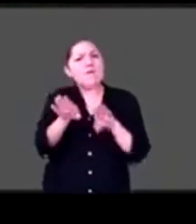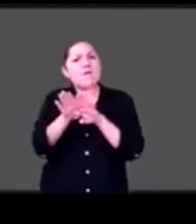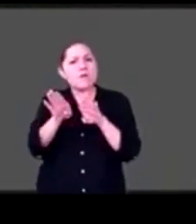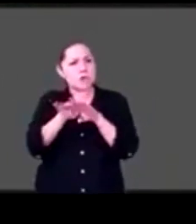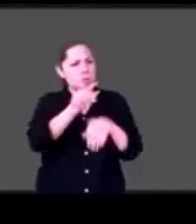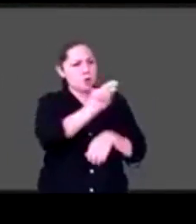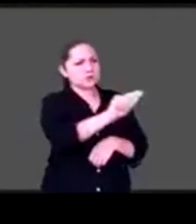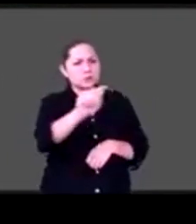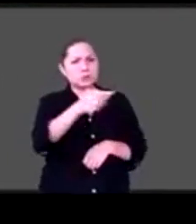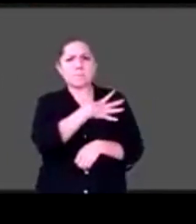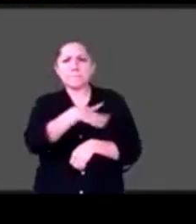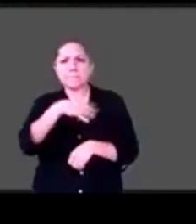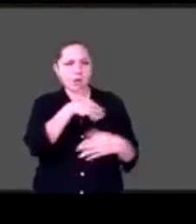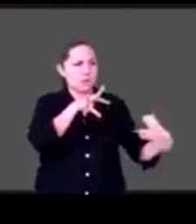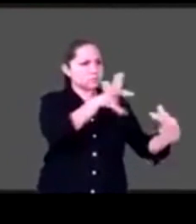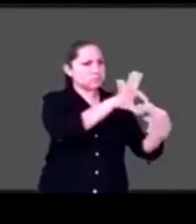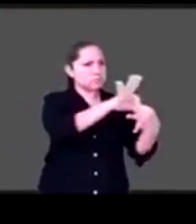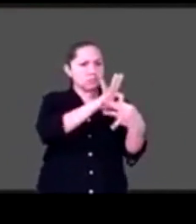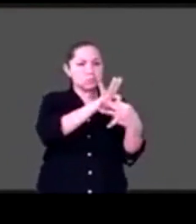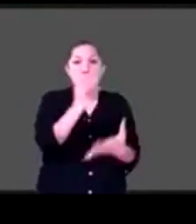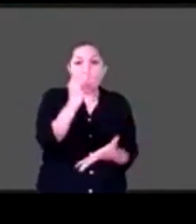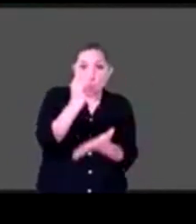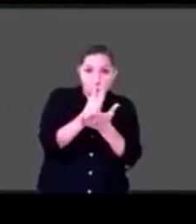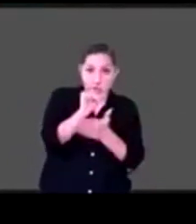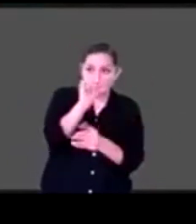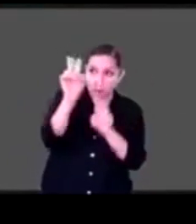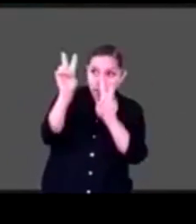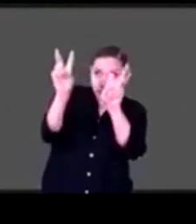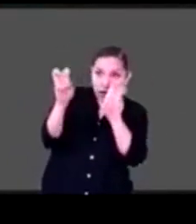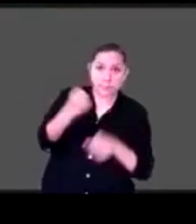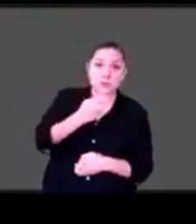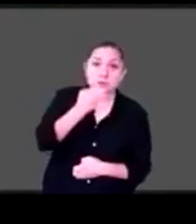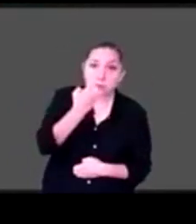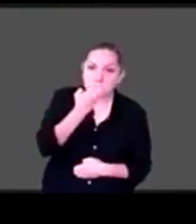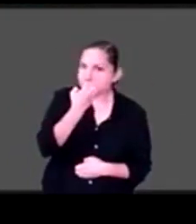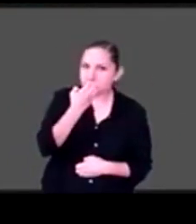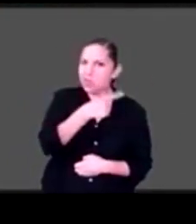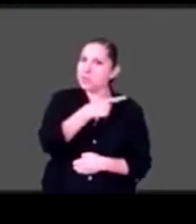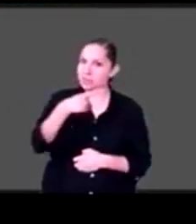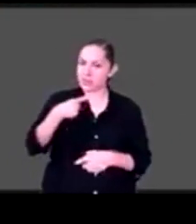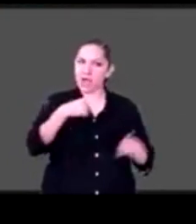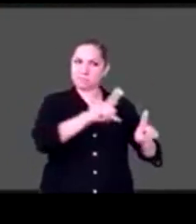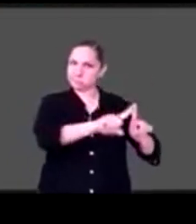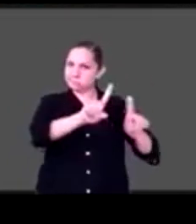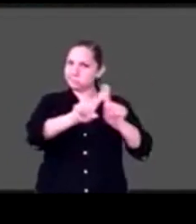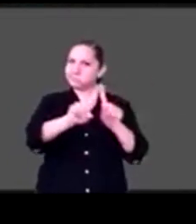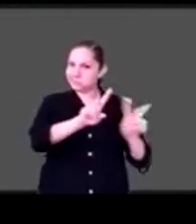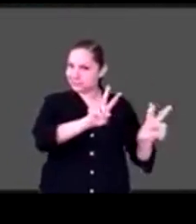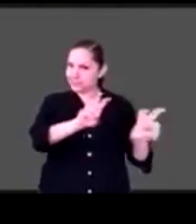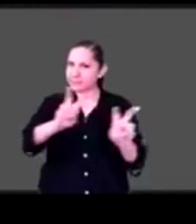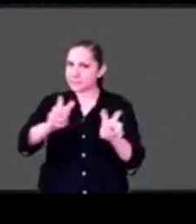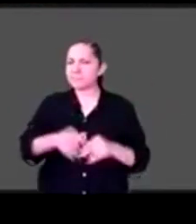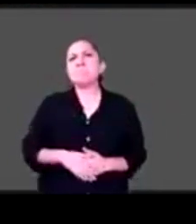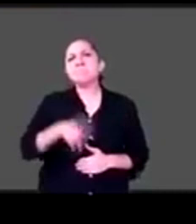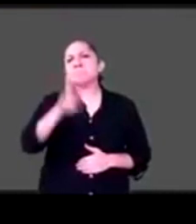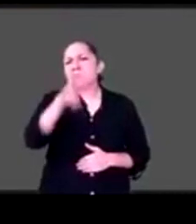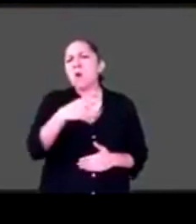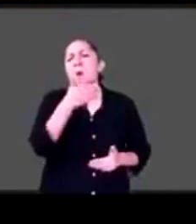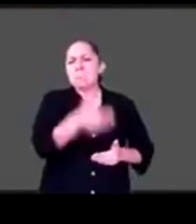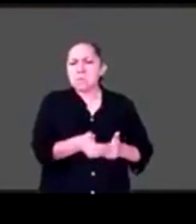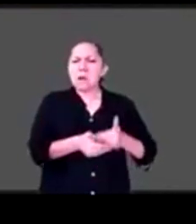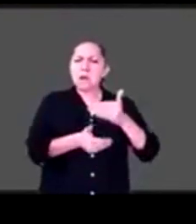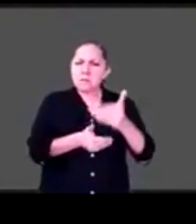no solo en el educativo y yo diría que la inclusión está en camino. De momento es